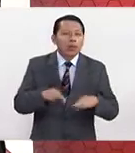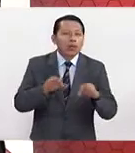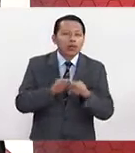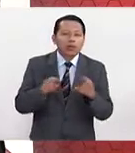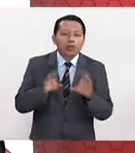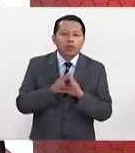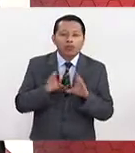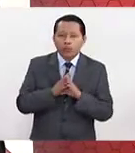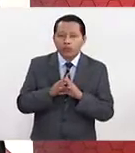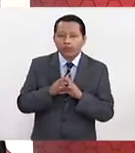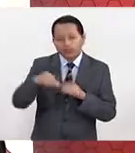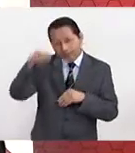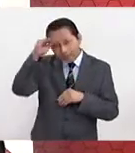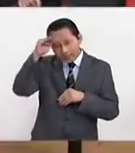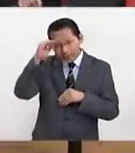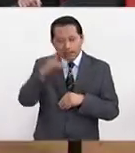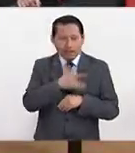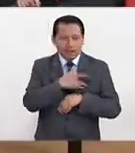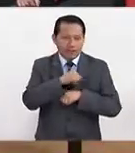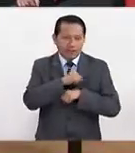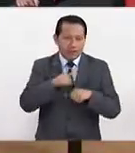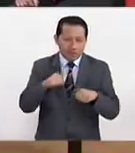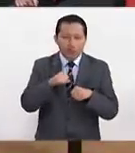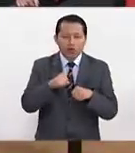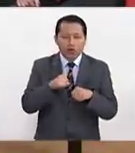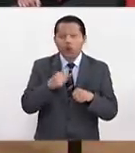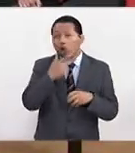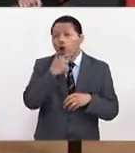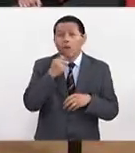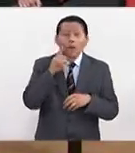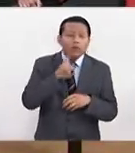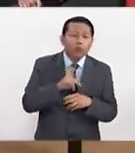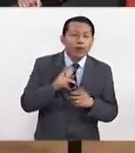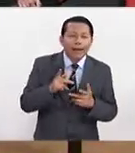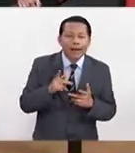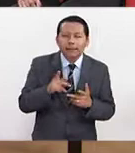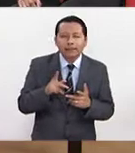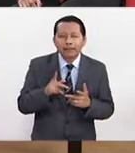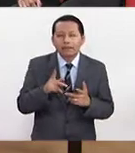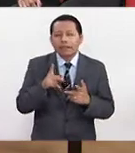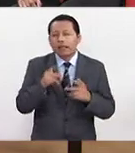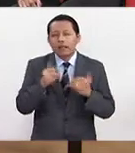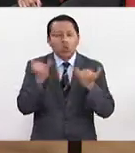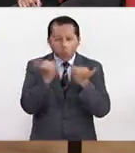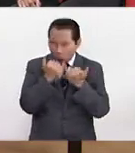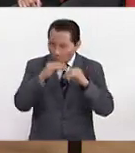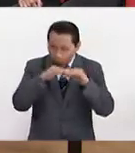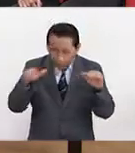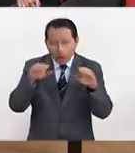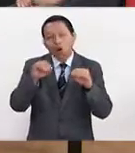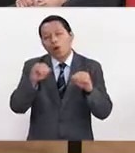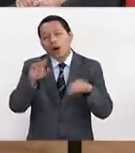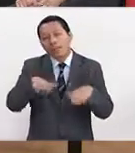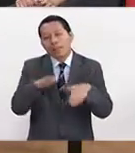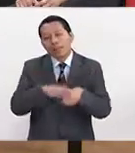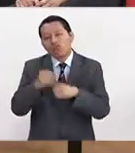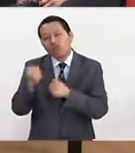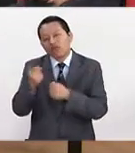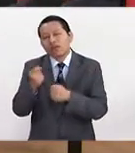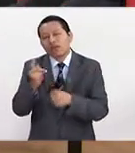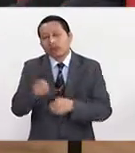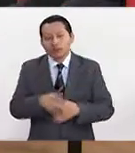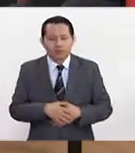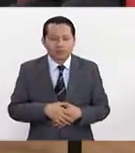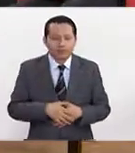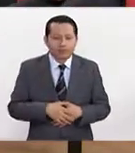sobre el infarto del miocardio. Hombres y mujeres es indiferente o hay algunas tendencias. Sí, generalmente